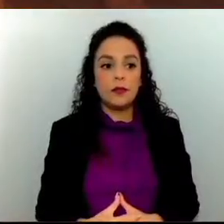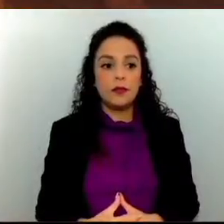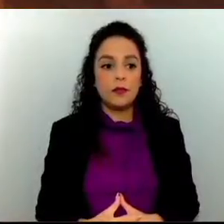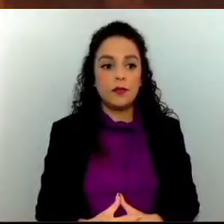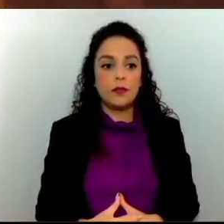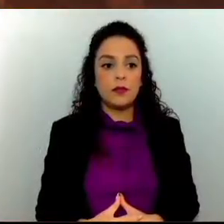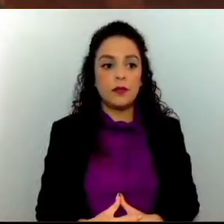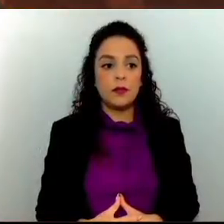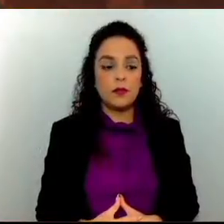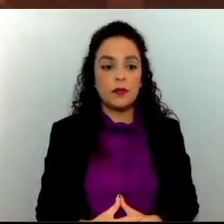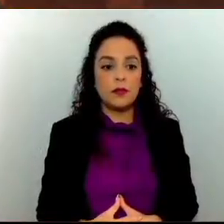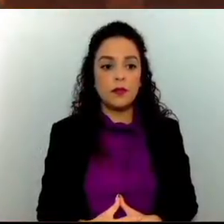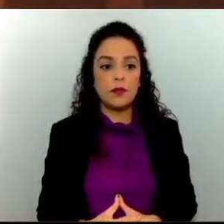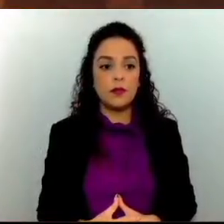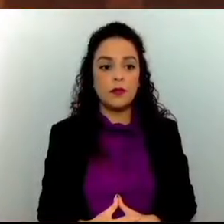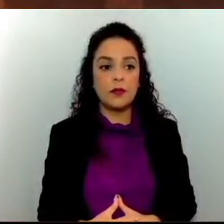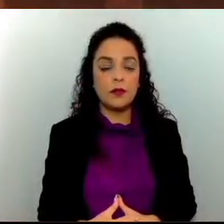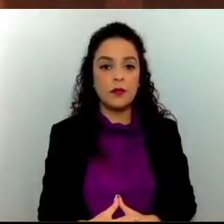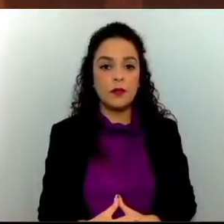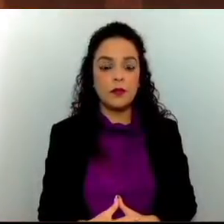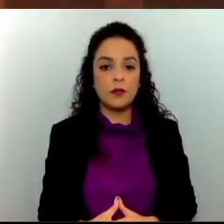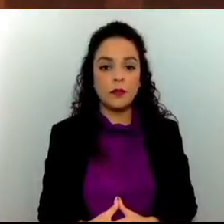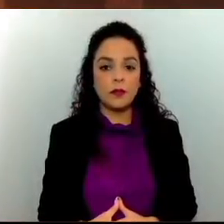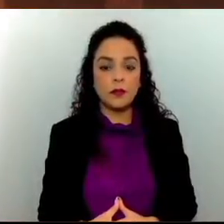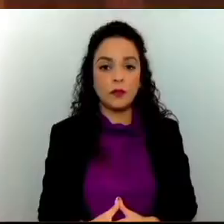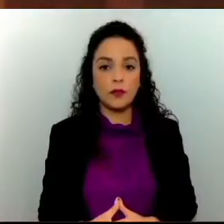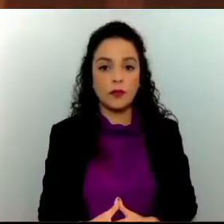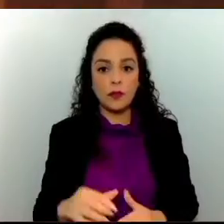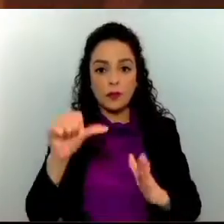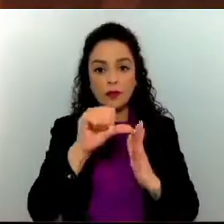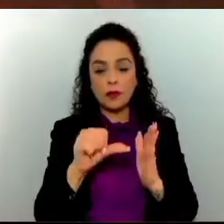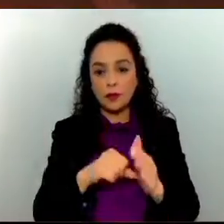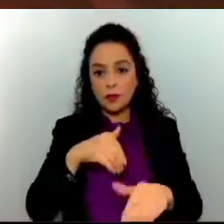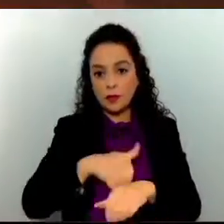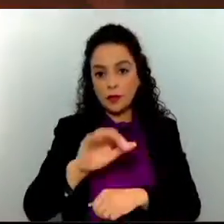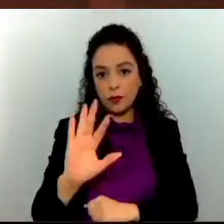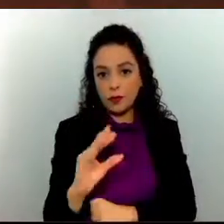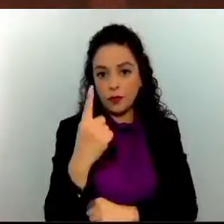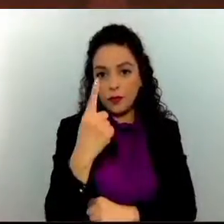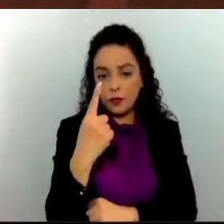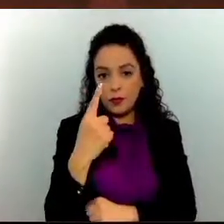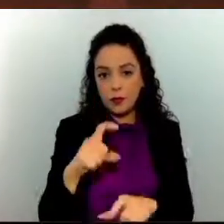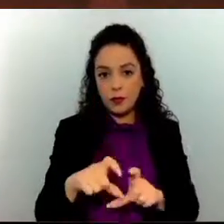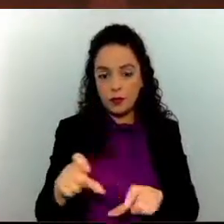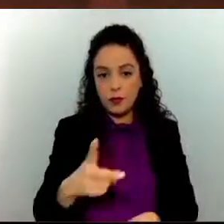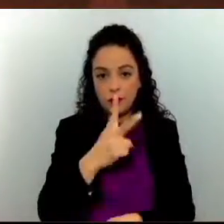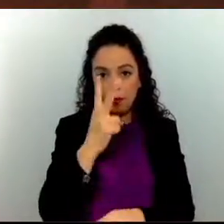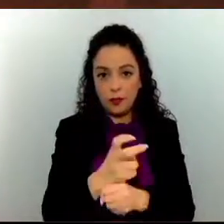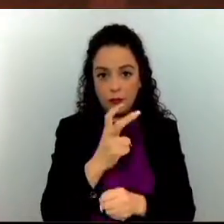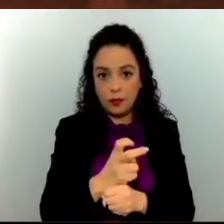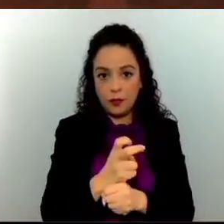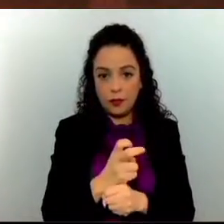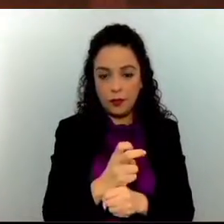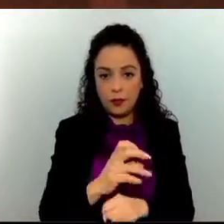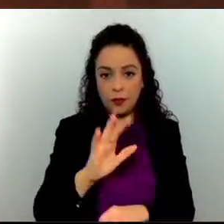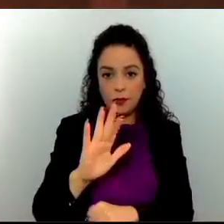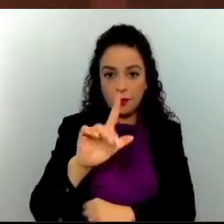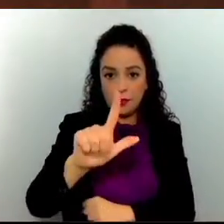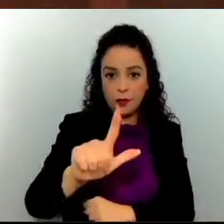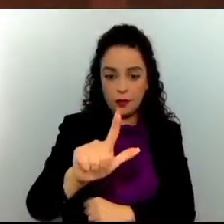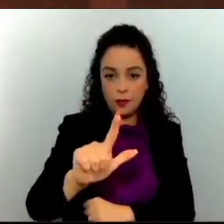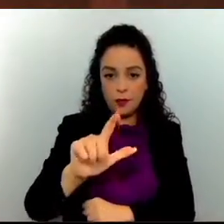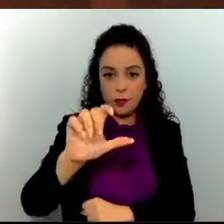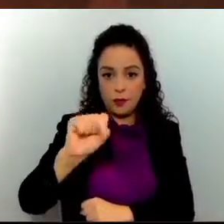Con fundamento en lo dispuesto en los artículos 51, fracción 2, 57 y